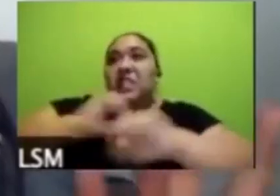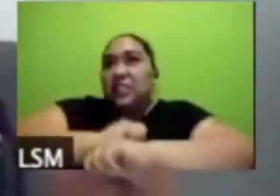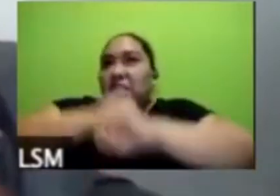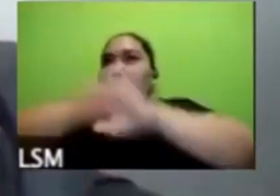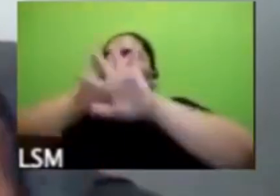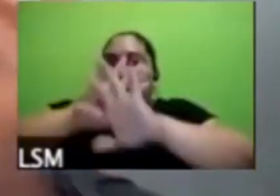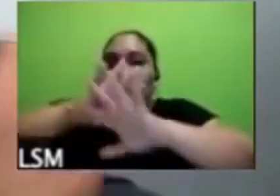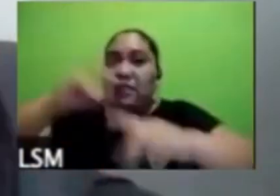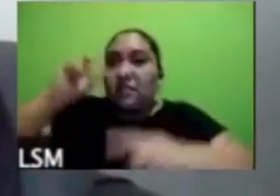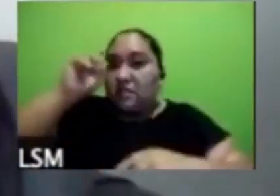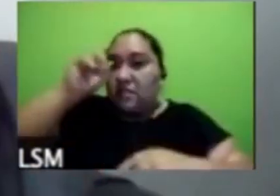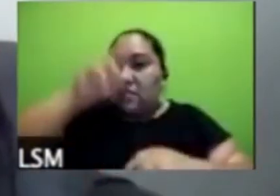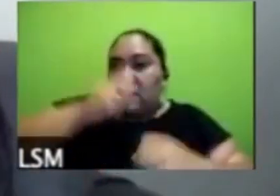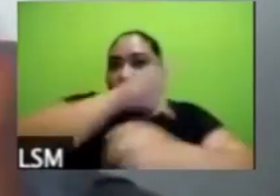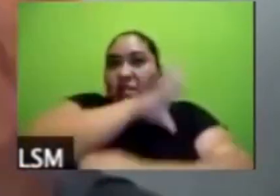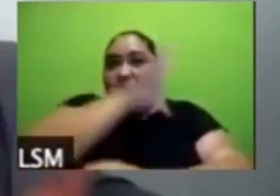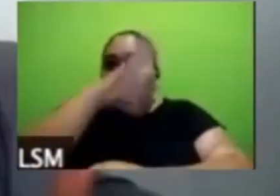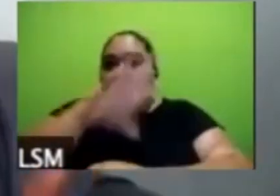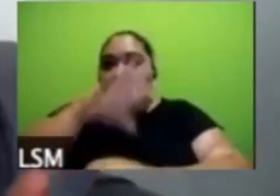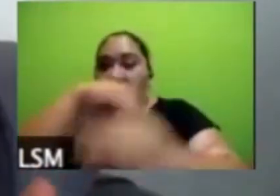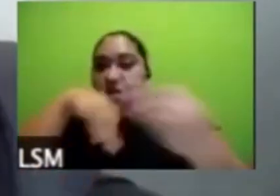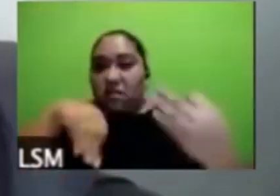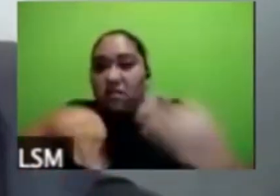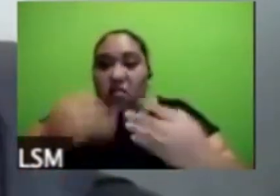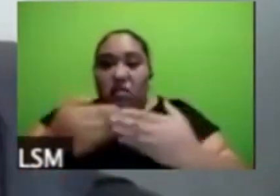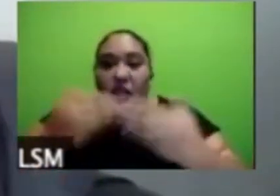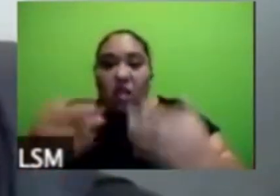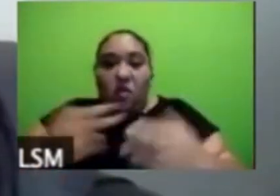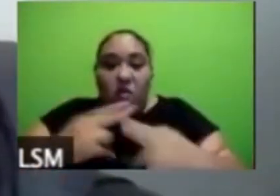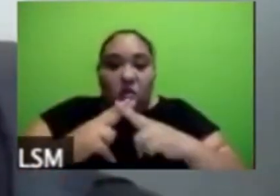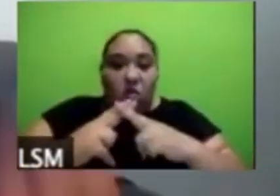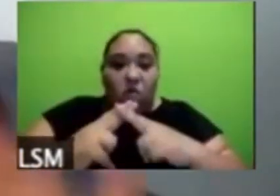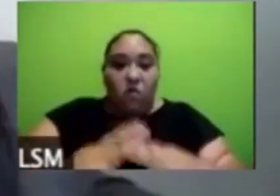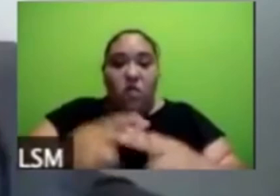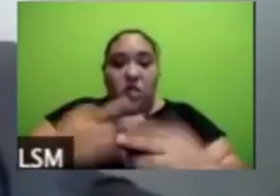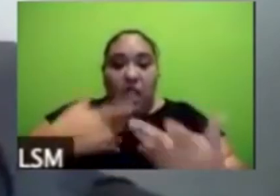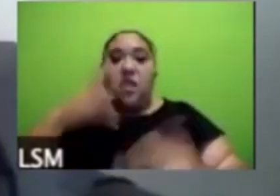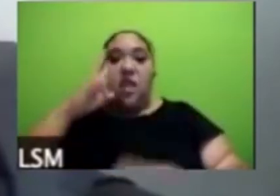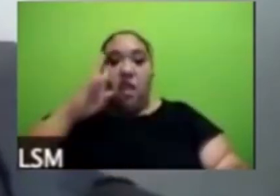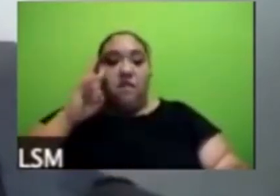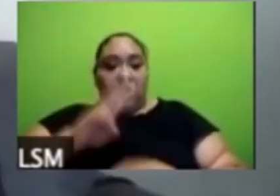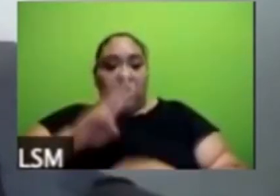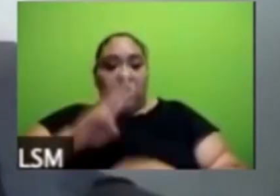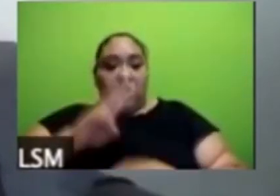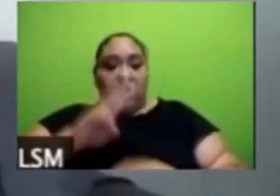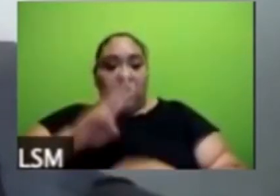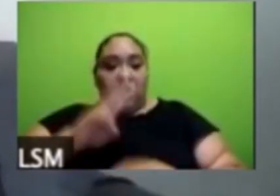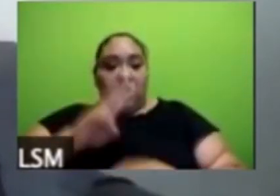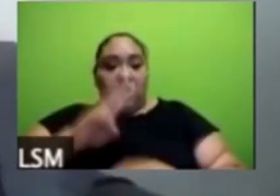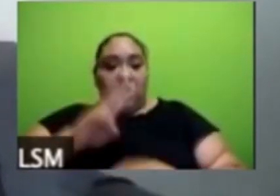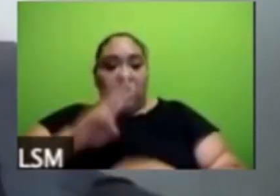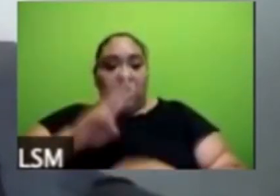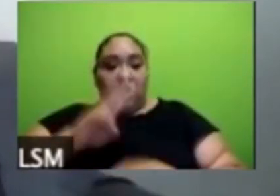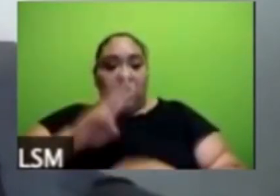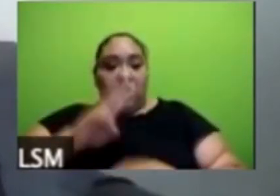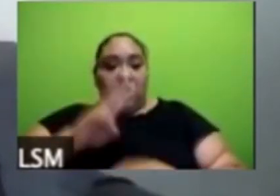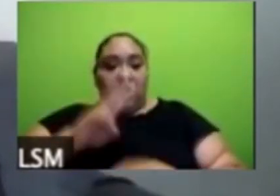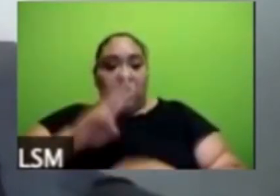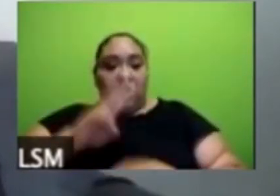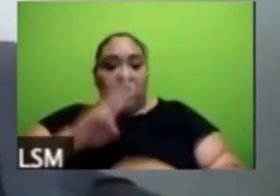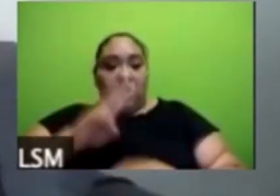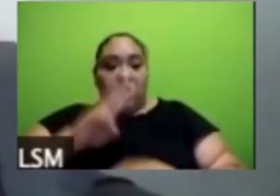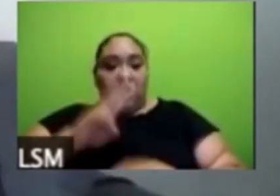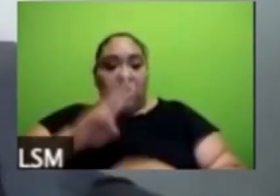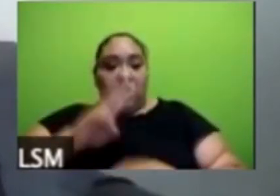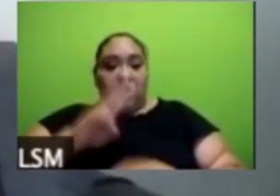y entonces a partir de eso ok bueno así está la situación ya vimos estos temas y ahora ¿qué viene? entonces bueno pues creo que el tema de lo que viene